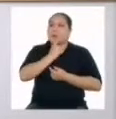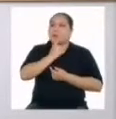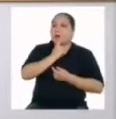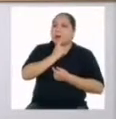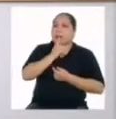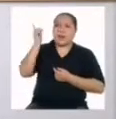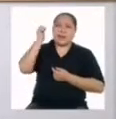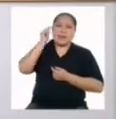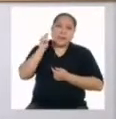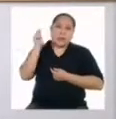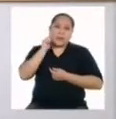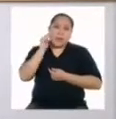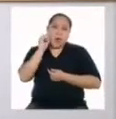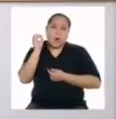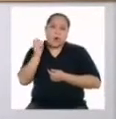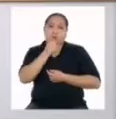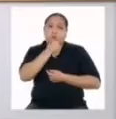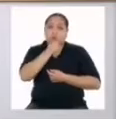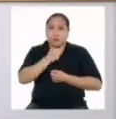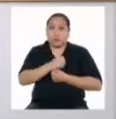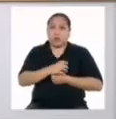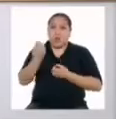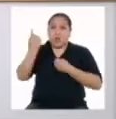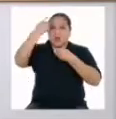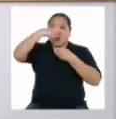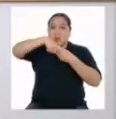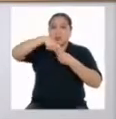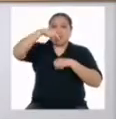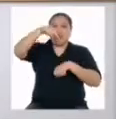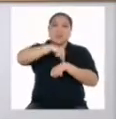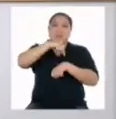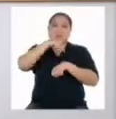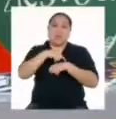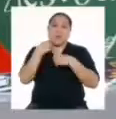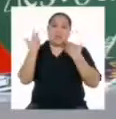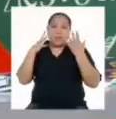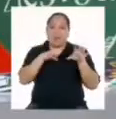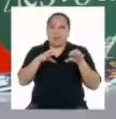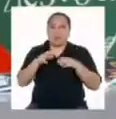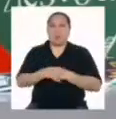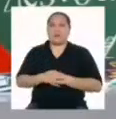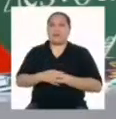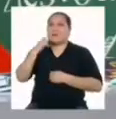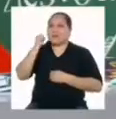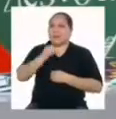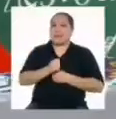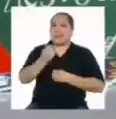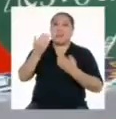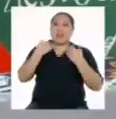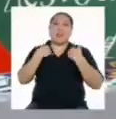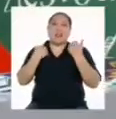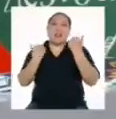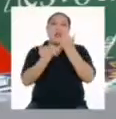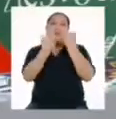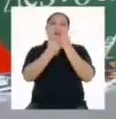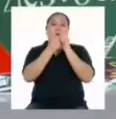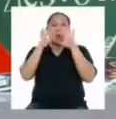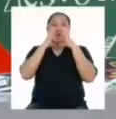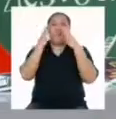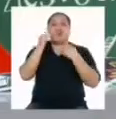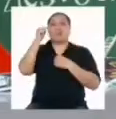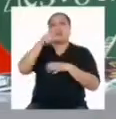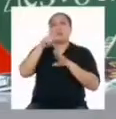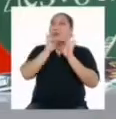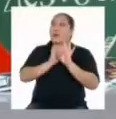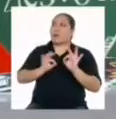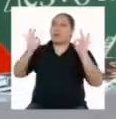papá, la tía o el abuelo a unirse, es momento de hacerlo. Sí, contar con el apoyo de la familia es